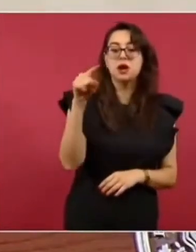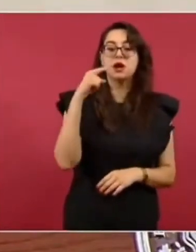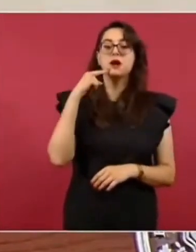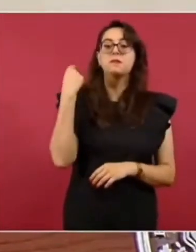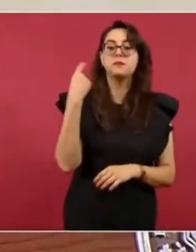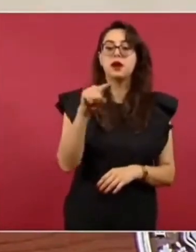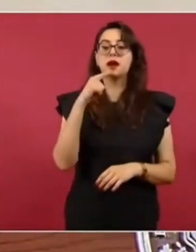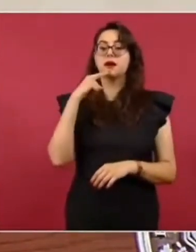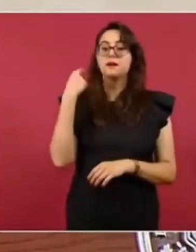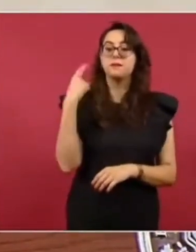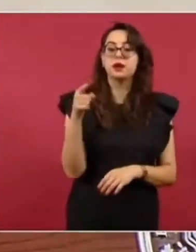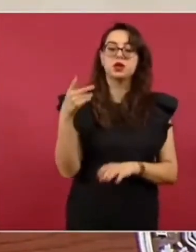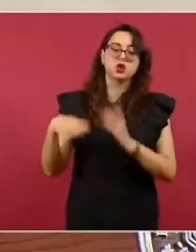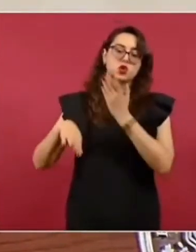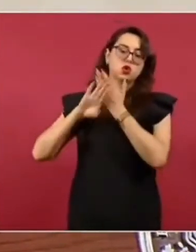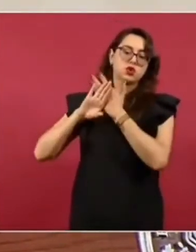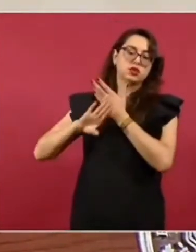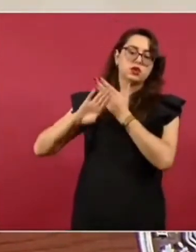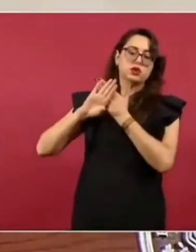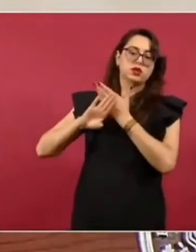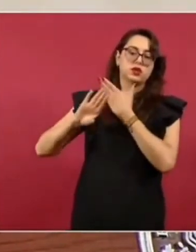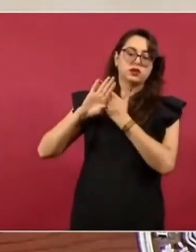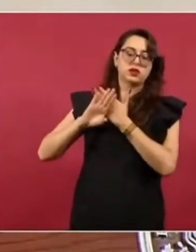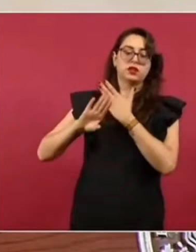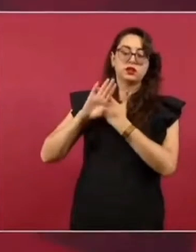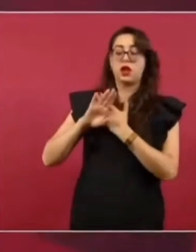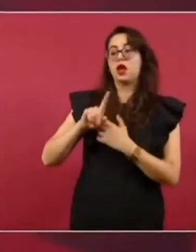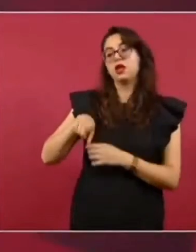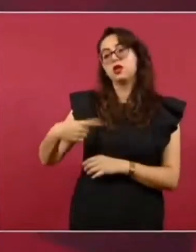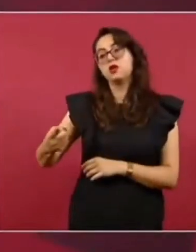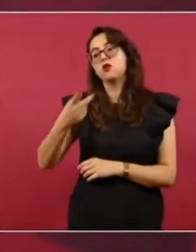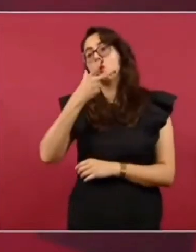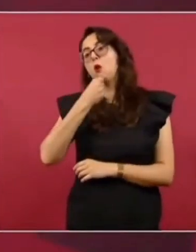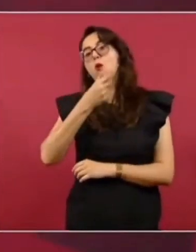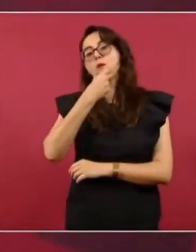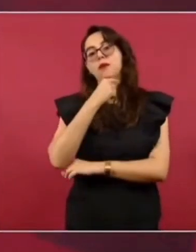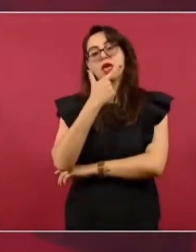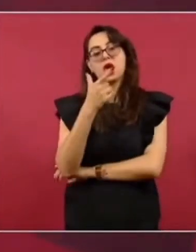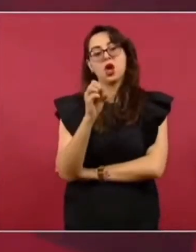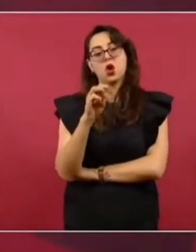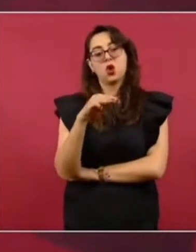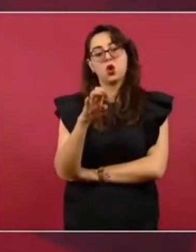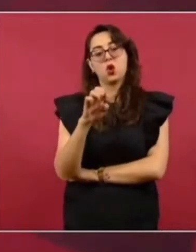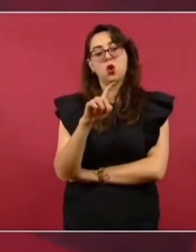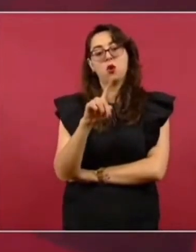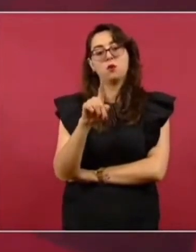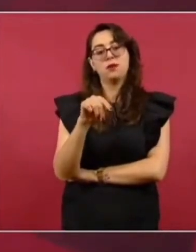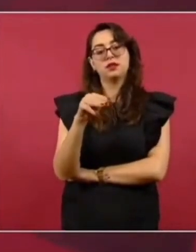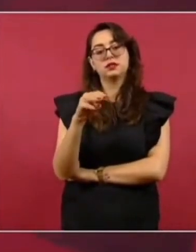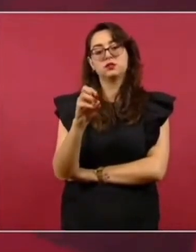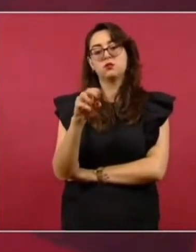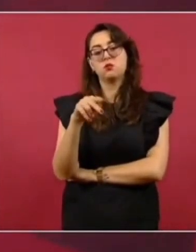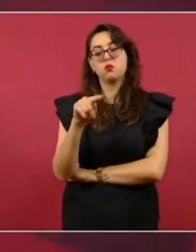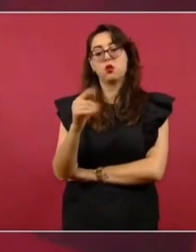el que fue secretario de Gobernación de Felipe Calderón